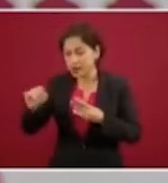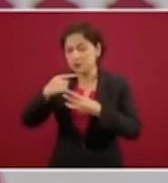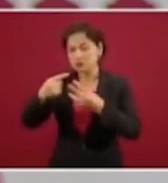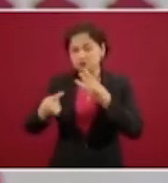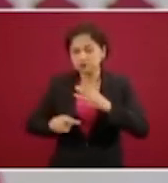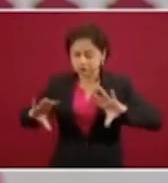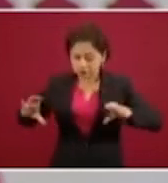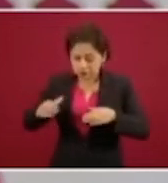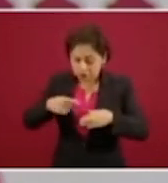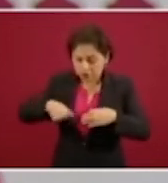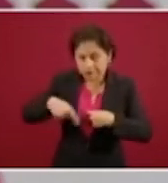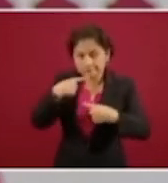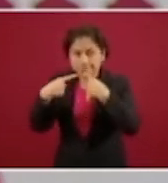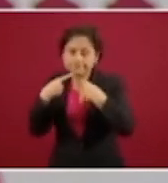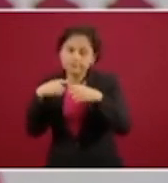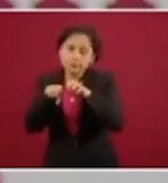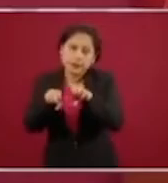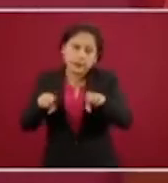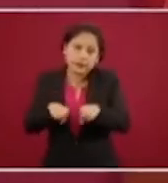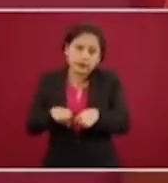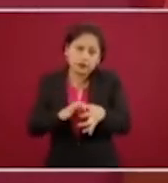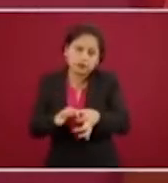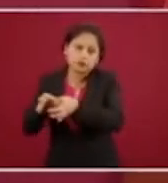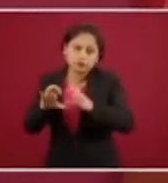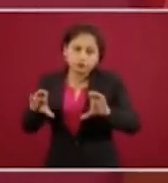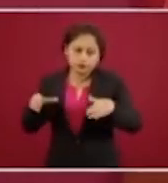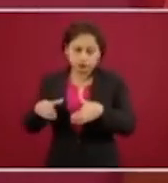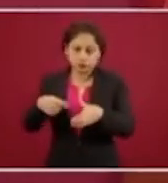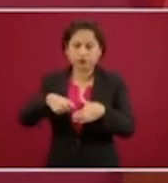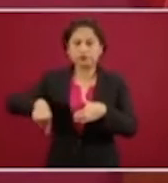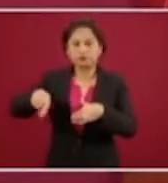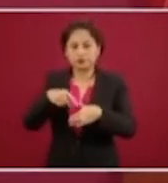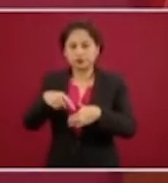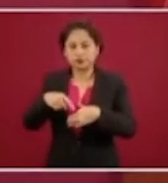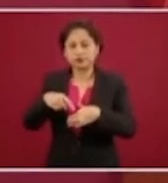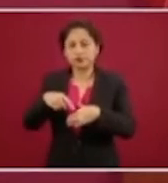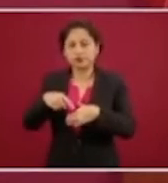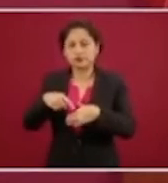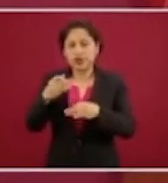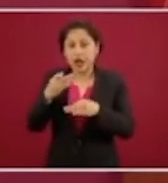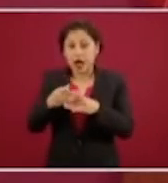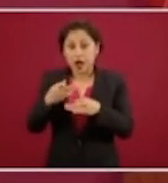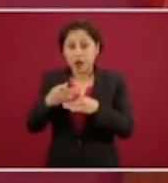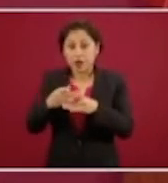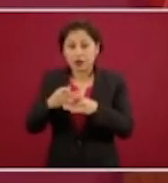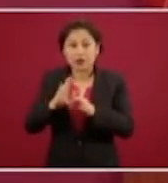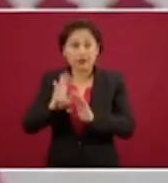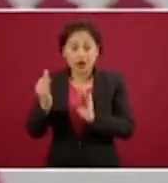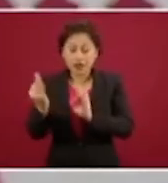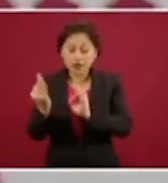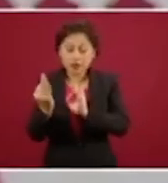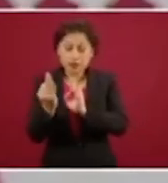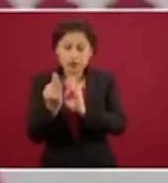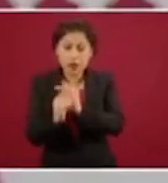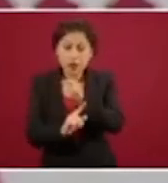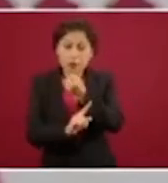causa común, hagamos un solo equipo. Estamos ya entrando en la fase más importante de esta emergencia y por eso debemos estar muy bien